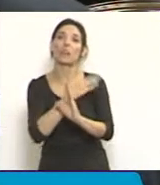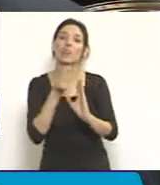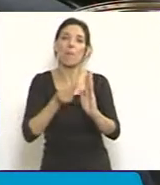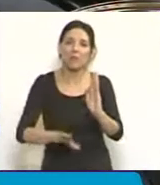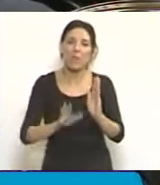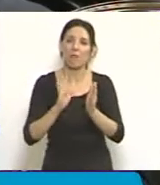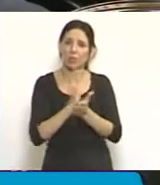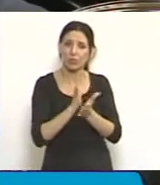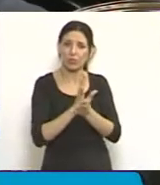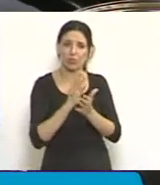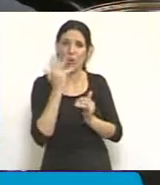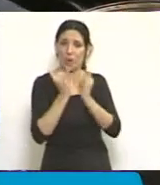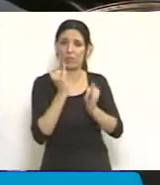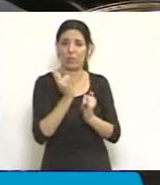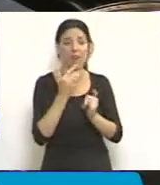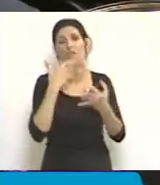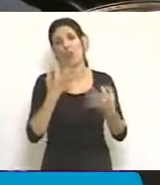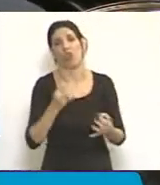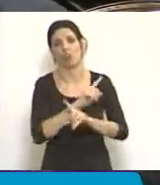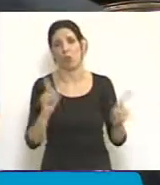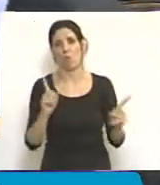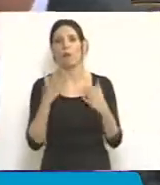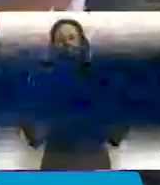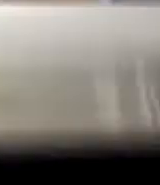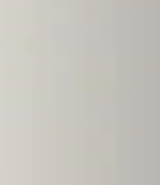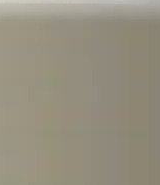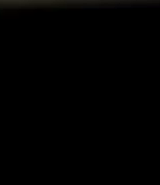que están en el Código Procesal Penal, no se cumplan. Muchísimas gracias.